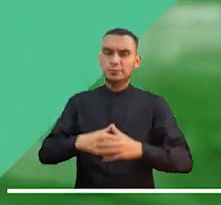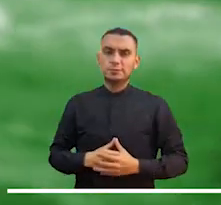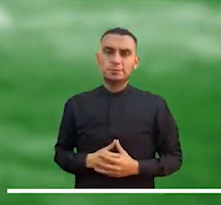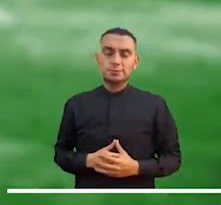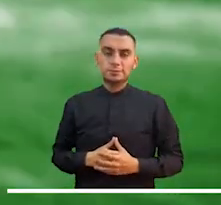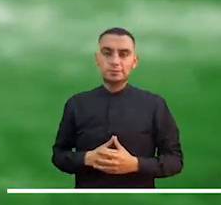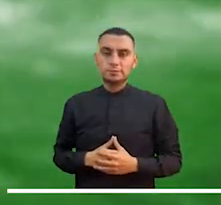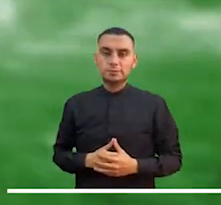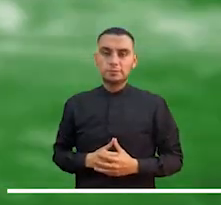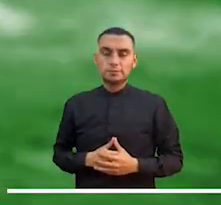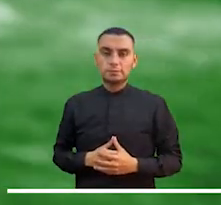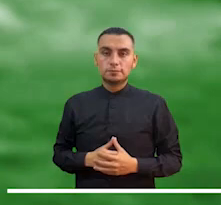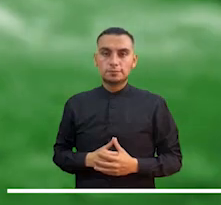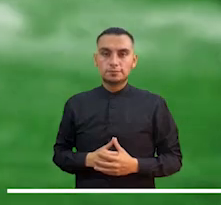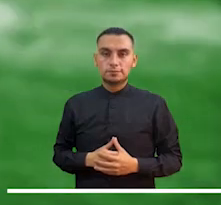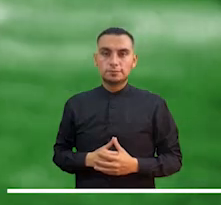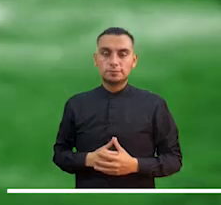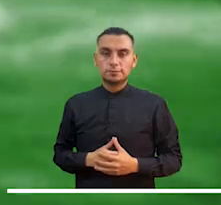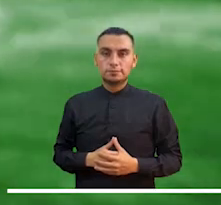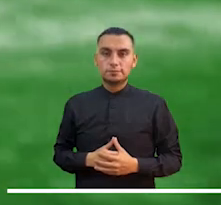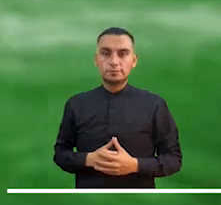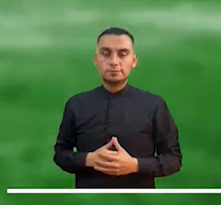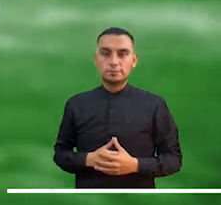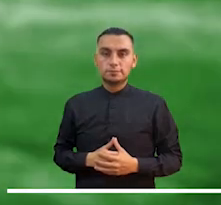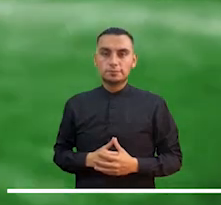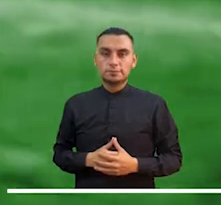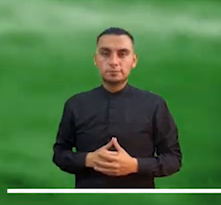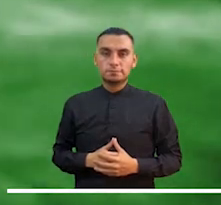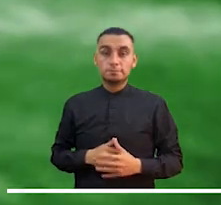Vamos ahora con las alertas activas en nuestro territorio.